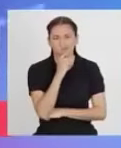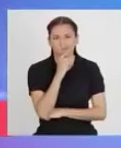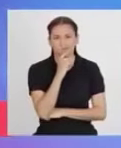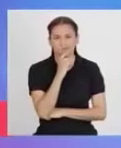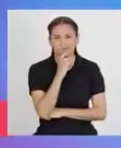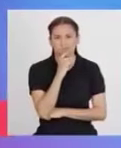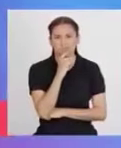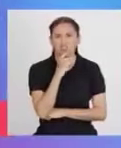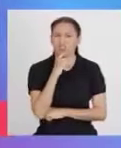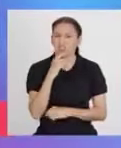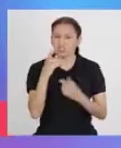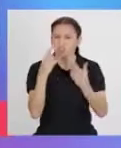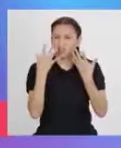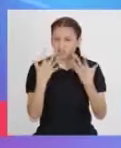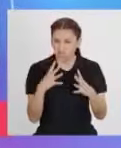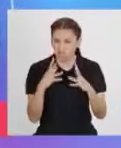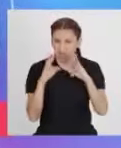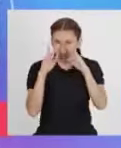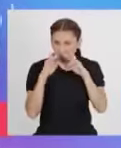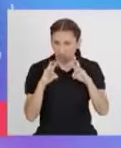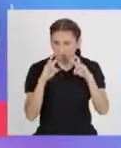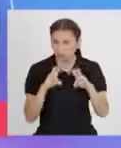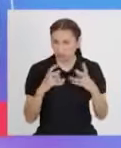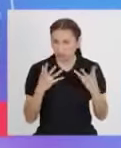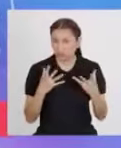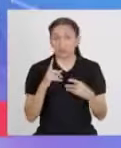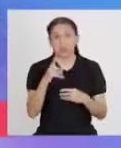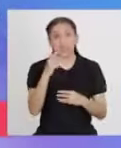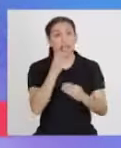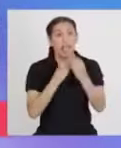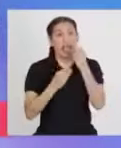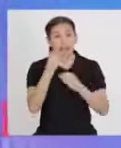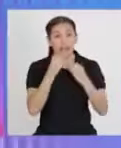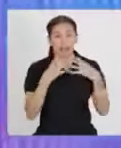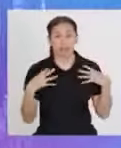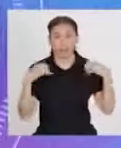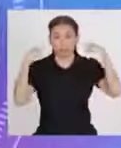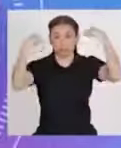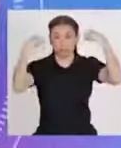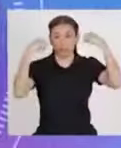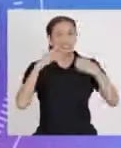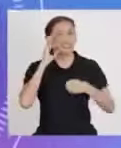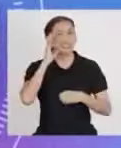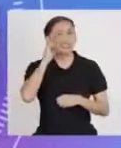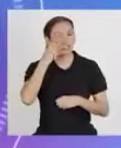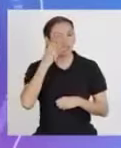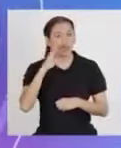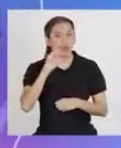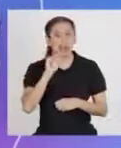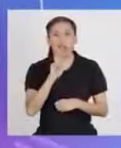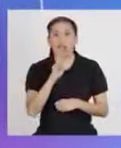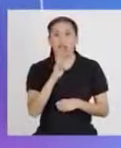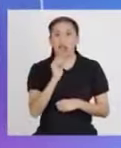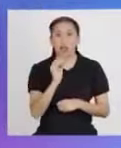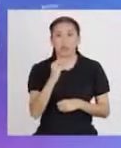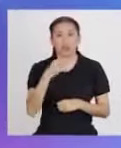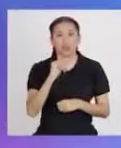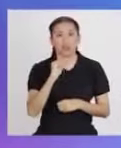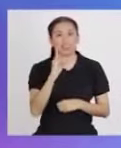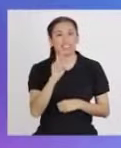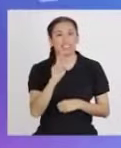¿Qué han encontrado al investigar? Los alimentos energéticos son ricos en carbohidratos.